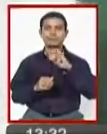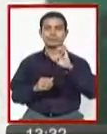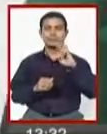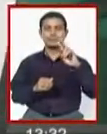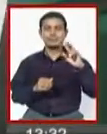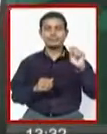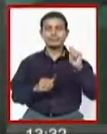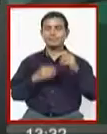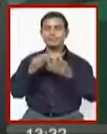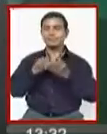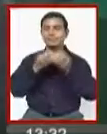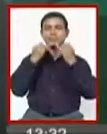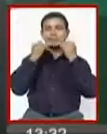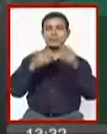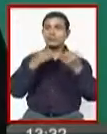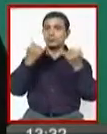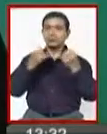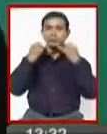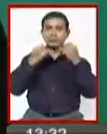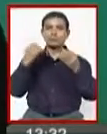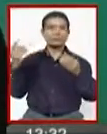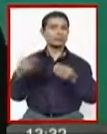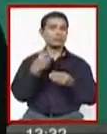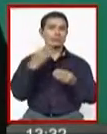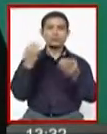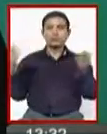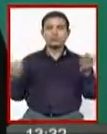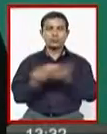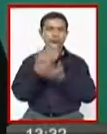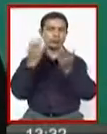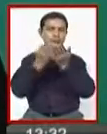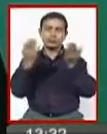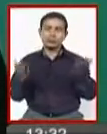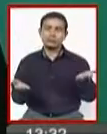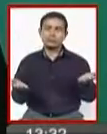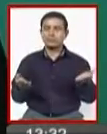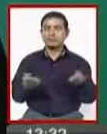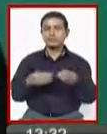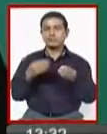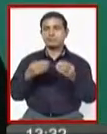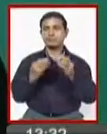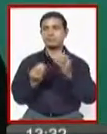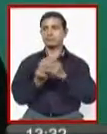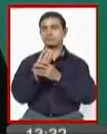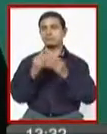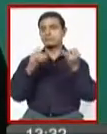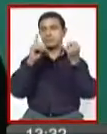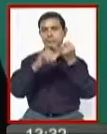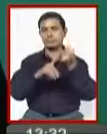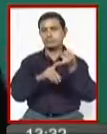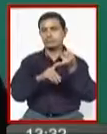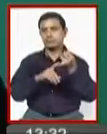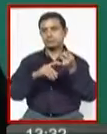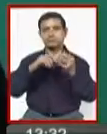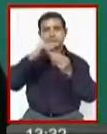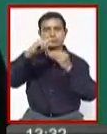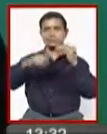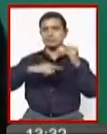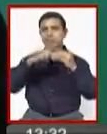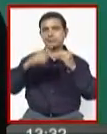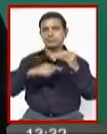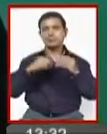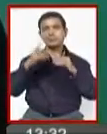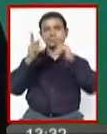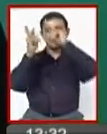informe. Hoy voy a informarles de dos nuevos casos que se han dado. Uno que hace referencia